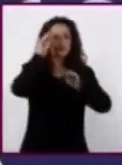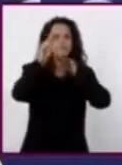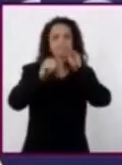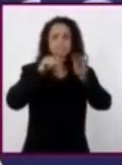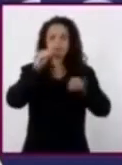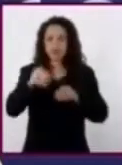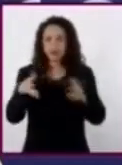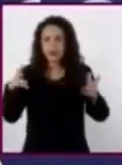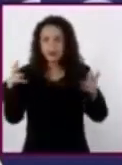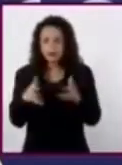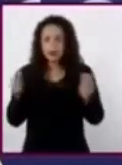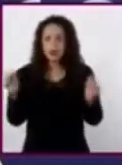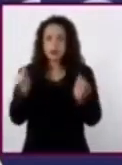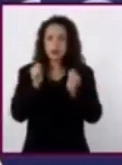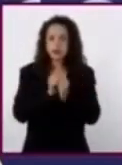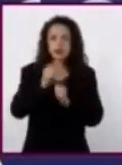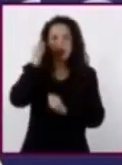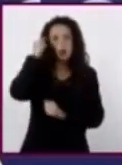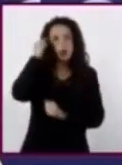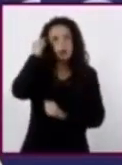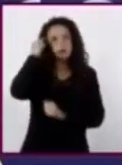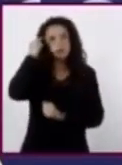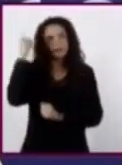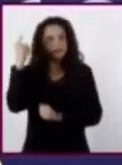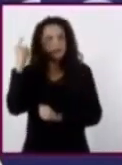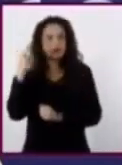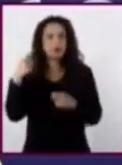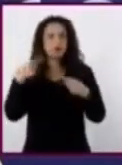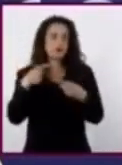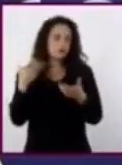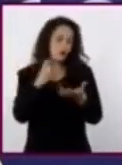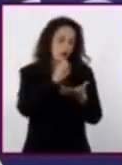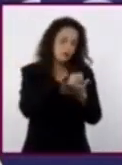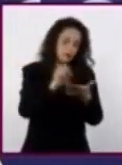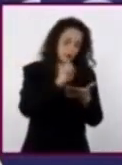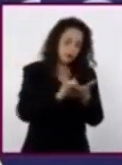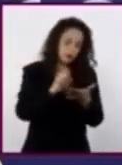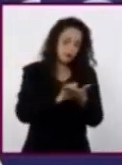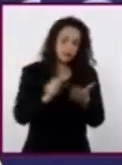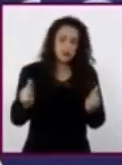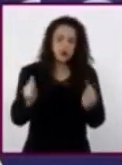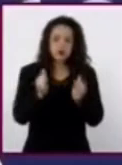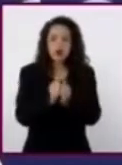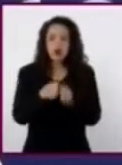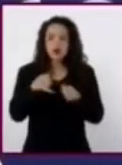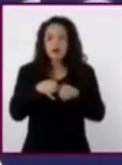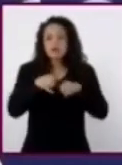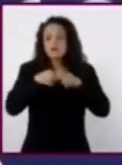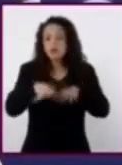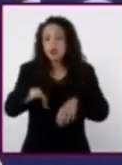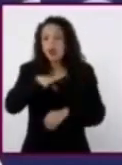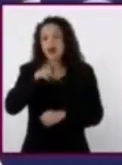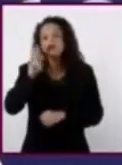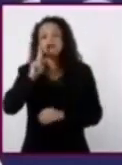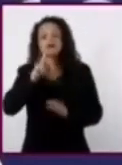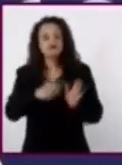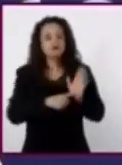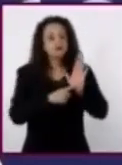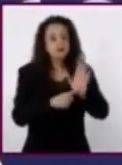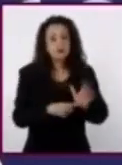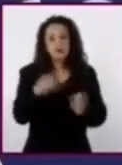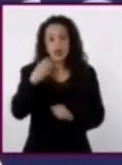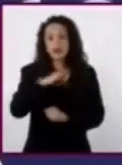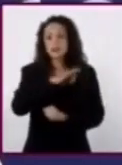de conjeturas que un historiador hace con base en las fuentes, lo que puede proporcionar un